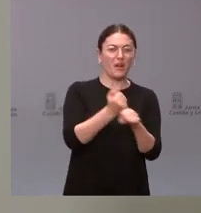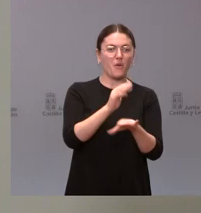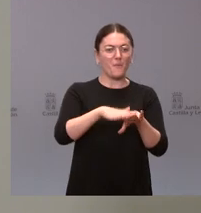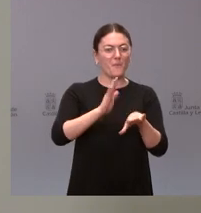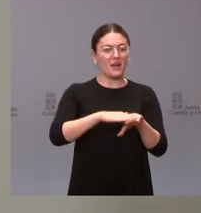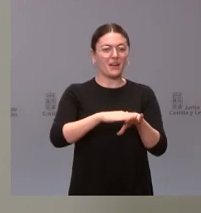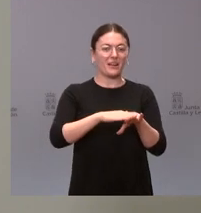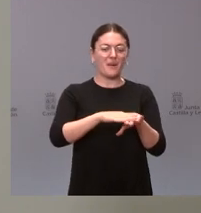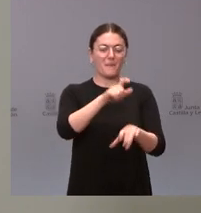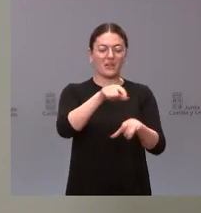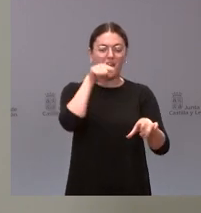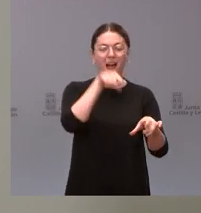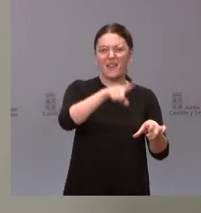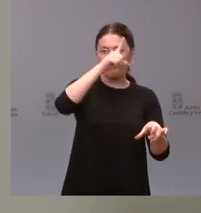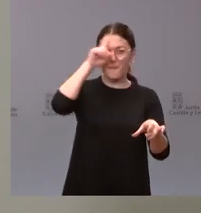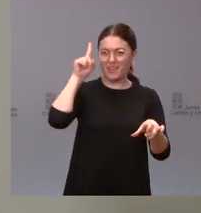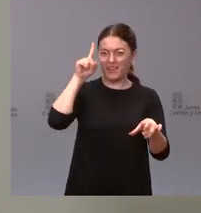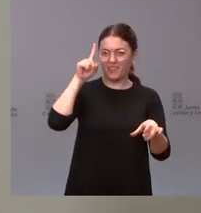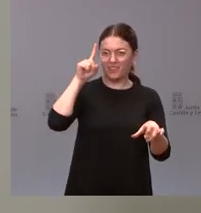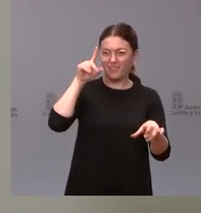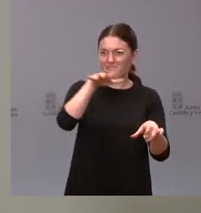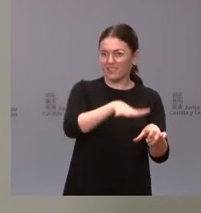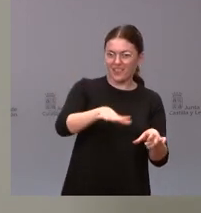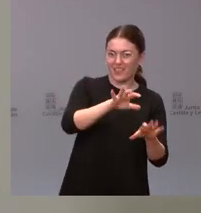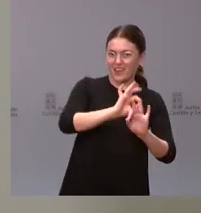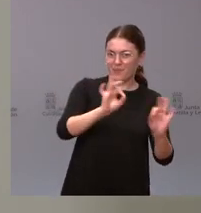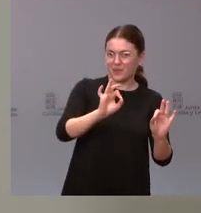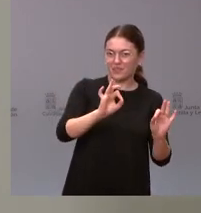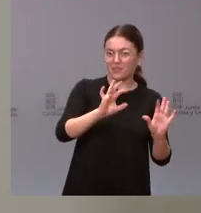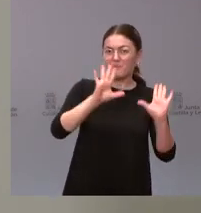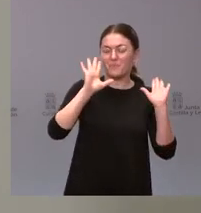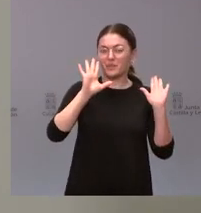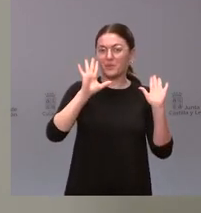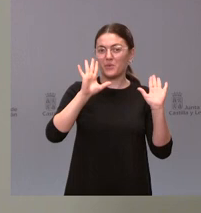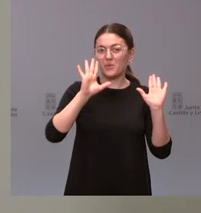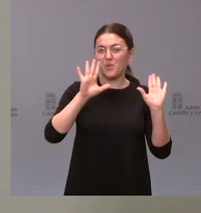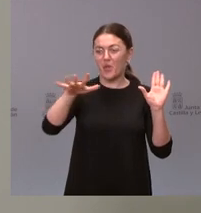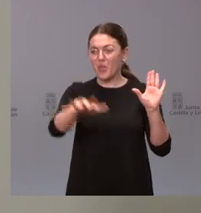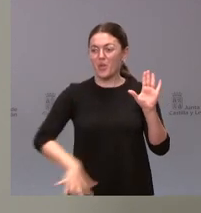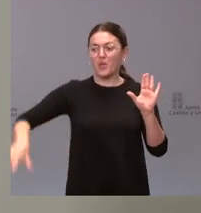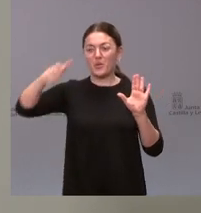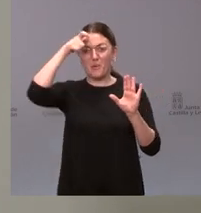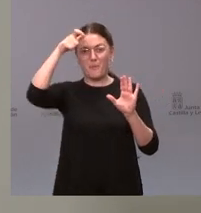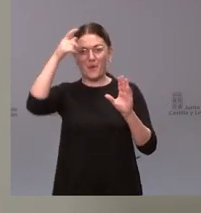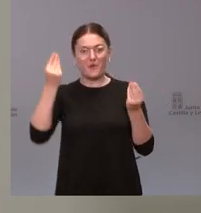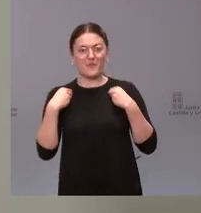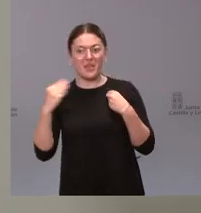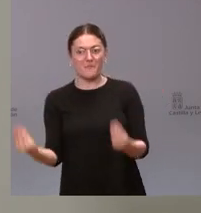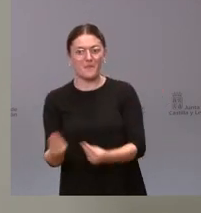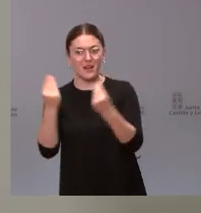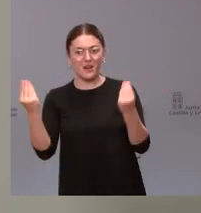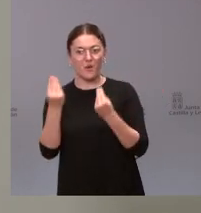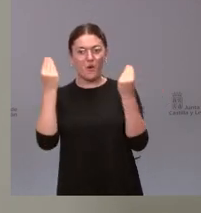de personas en Madrid pero no para mejorar la vida de las personas en el mundo rural en el territorio o en las áreas